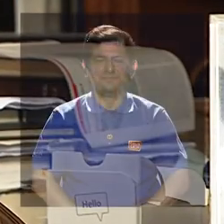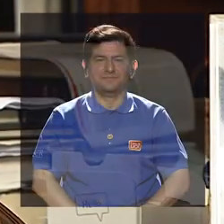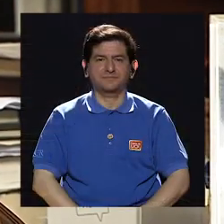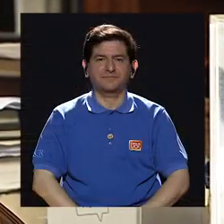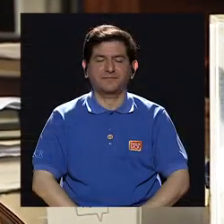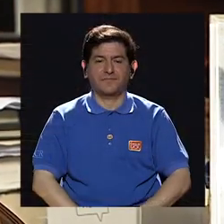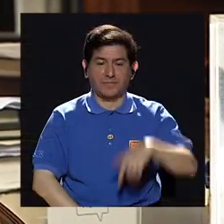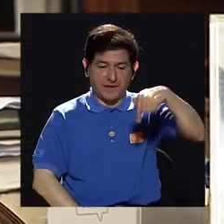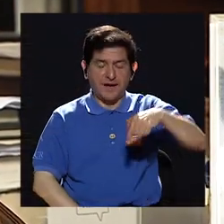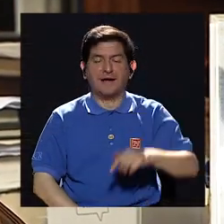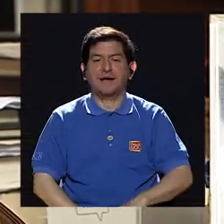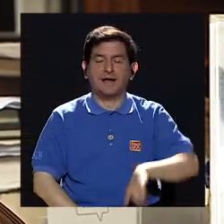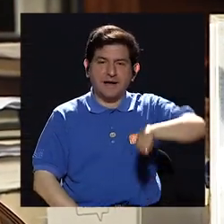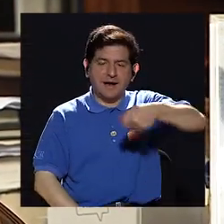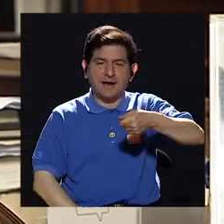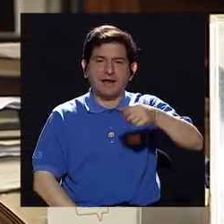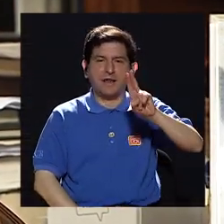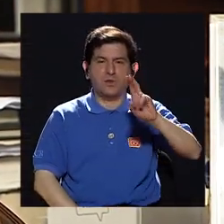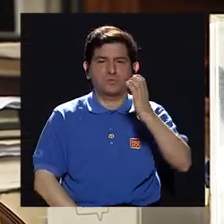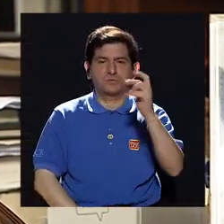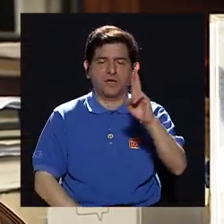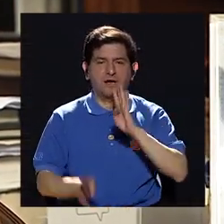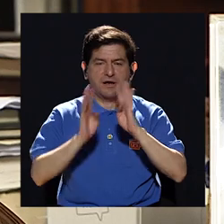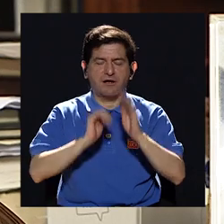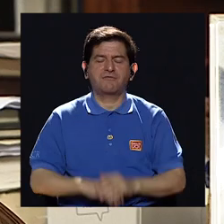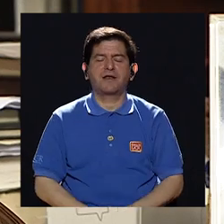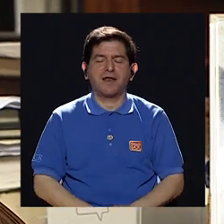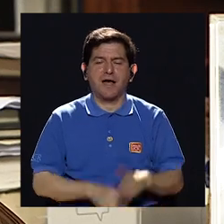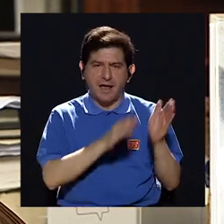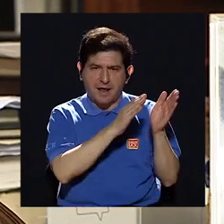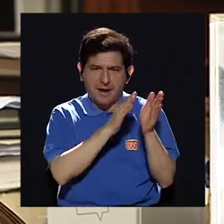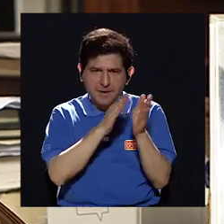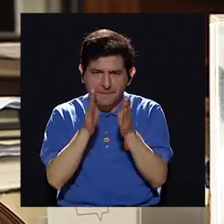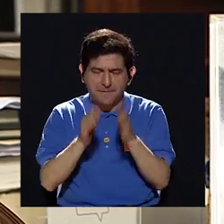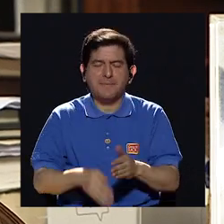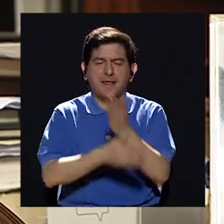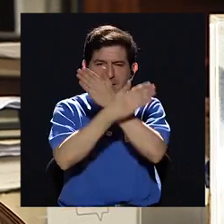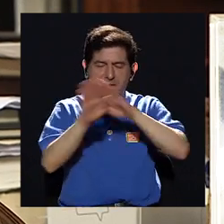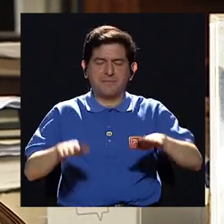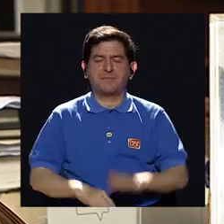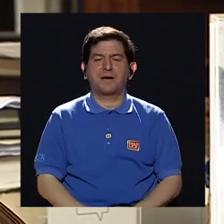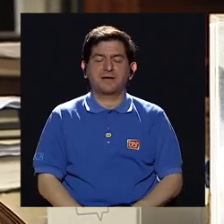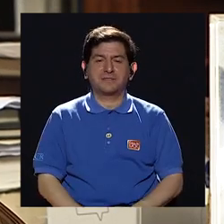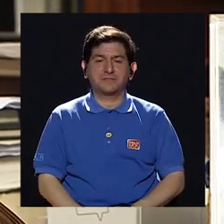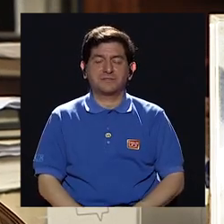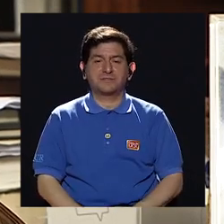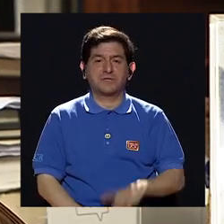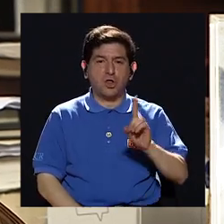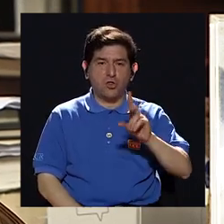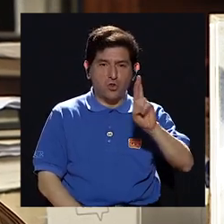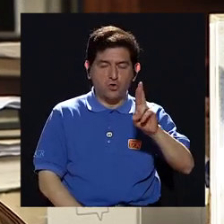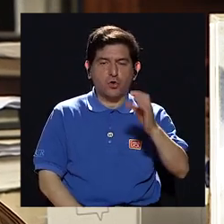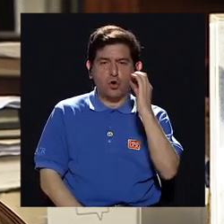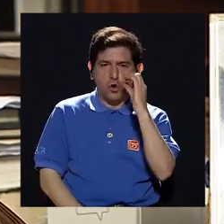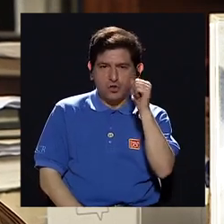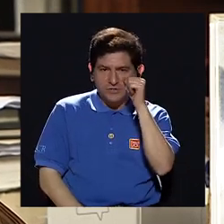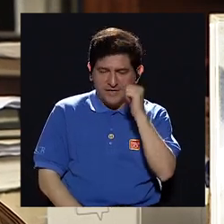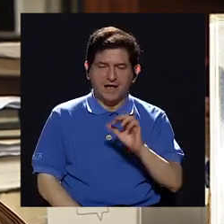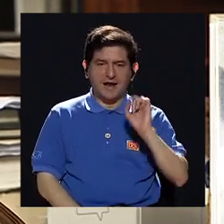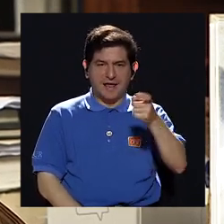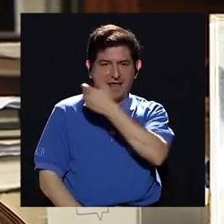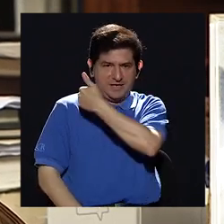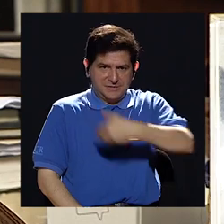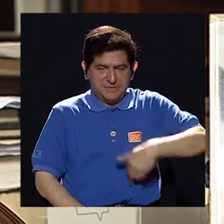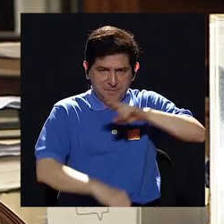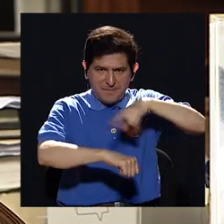estamos en Canal Universidad de Costa Rica hablando sobre el plan de paz con el doctor Oscar Arias Sánchez expresidente de la